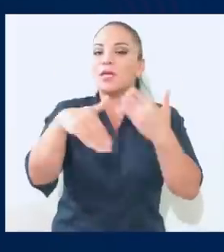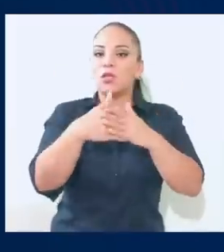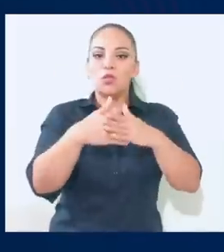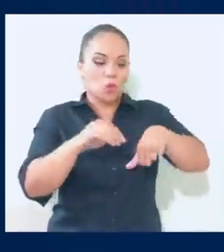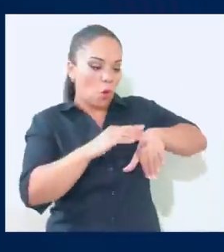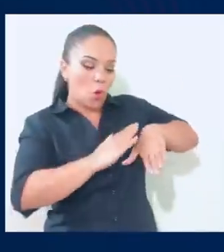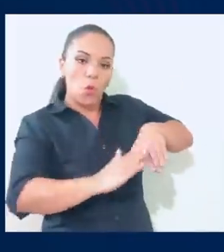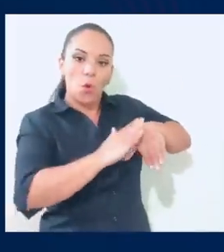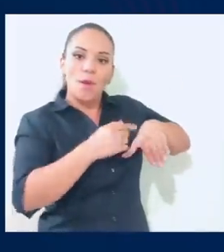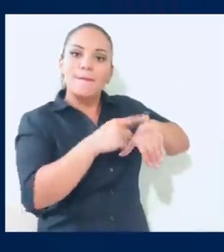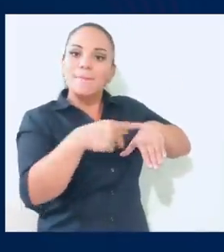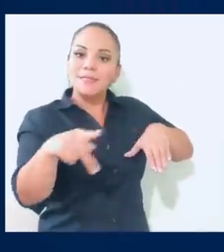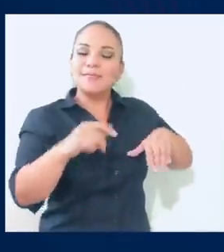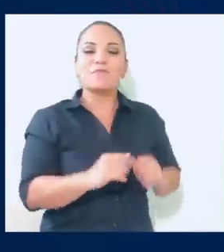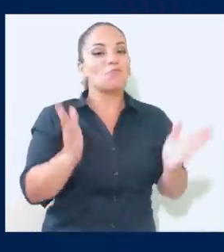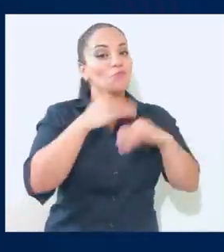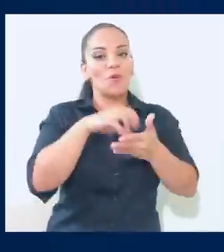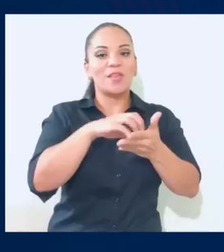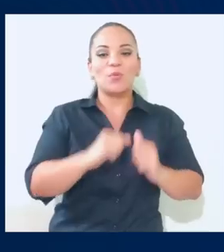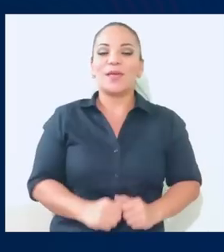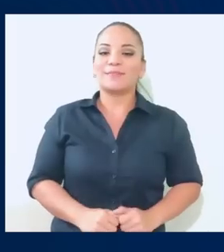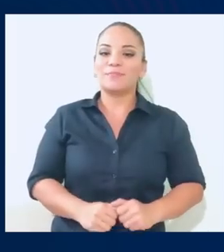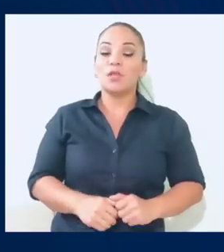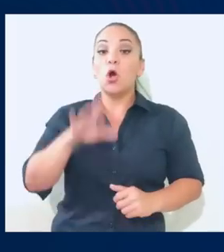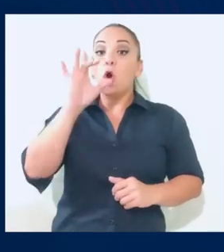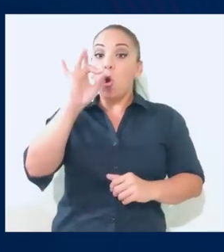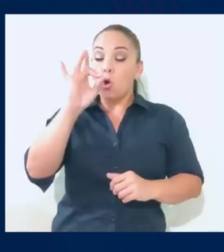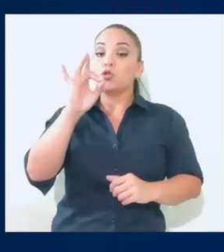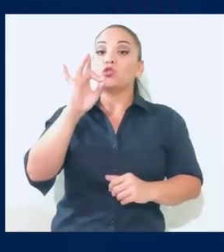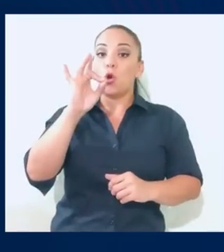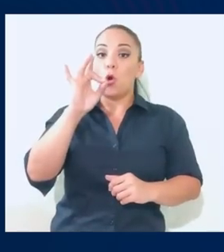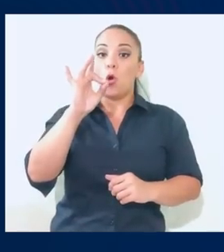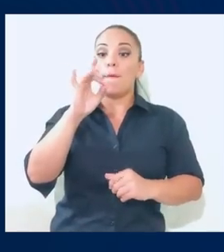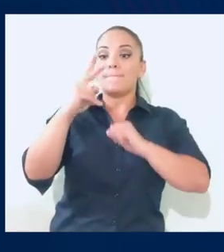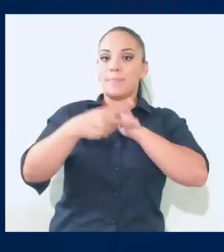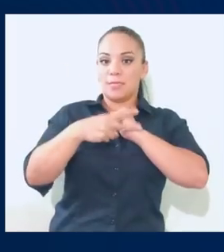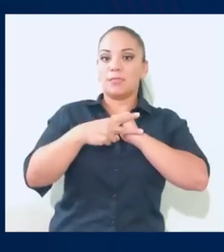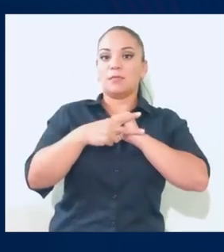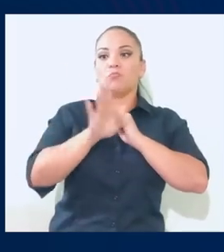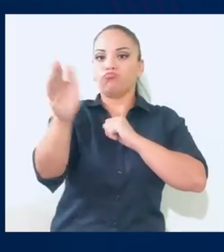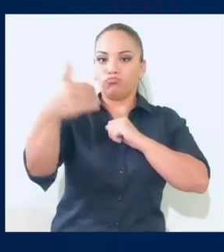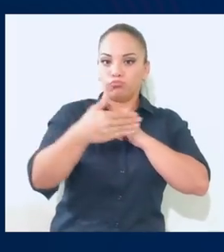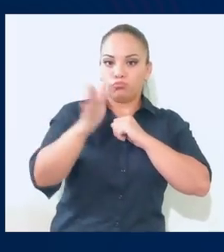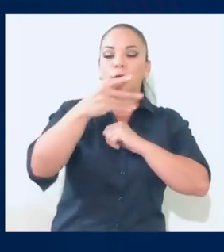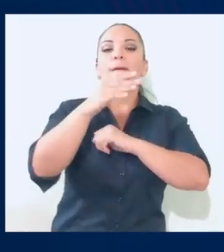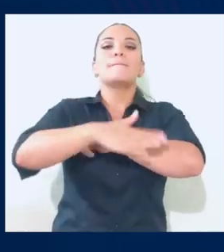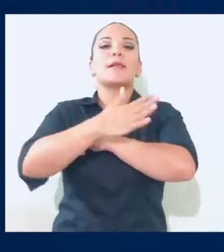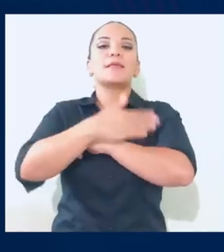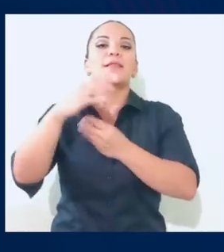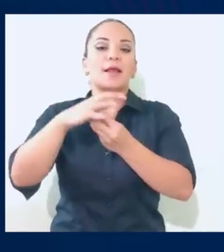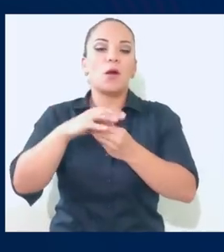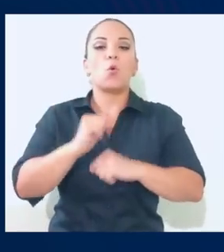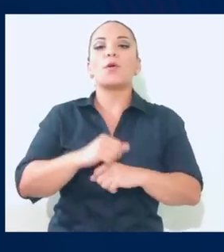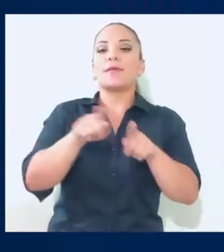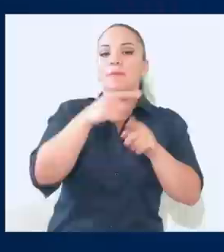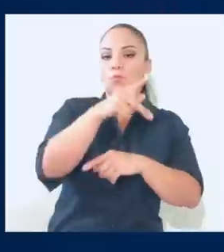la región pacífica sin alguna duda. Hará 8 viajes diarios en Punta Arenas y Playa Naranjo. 4 de